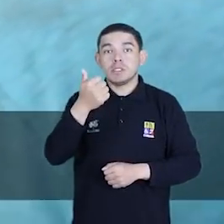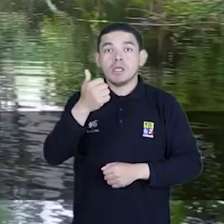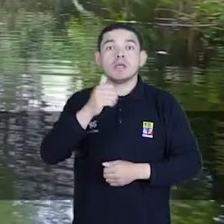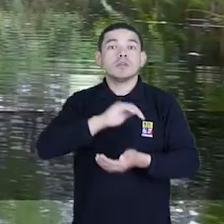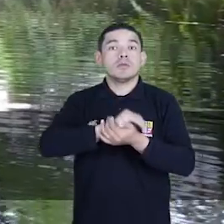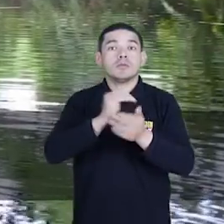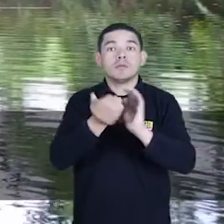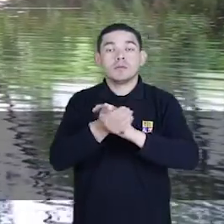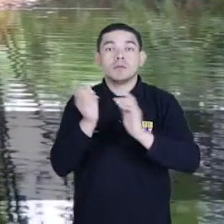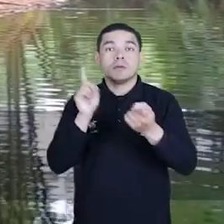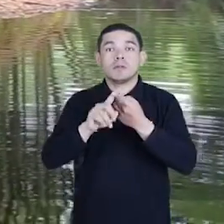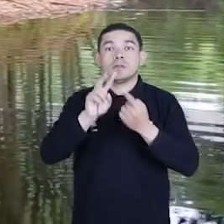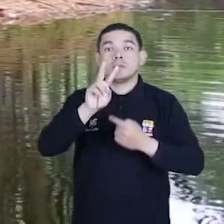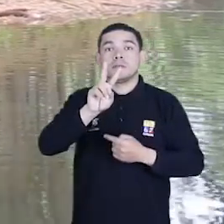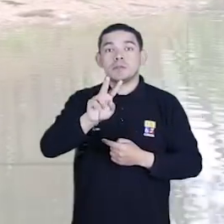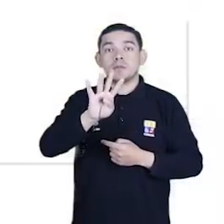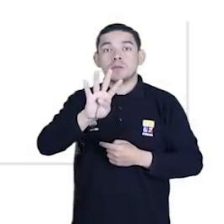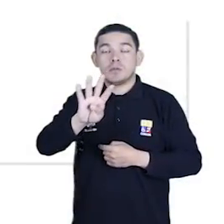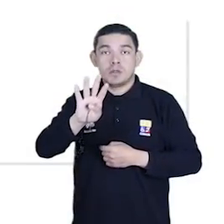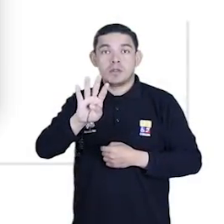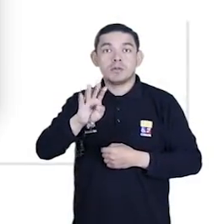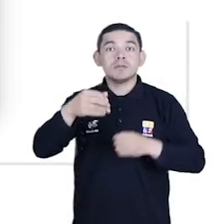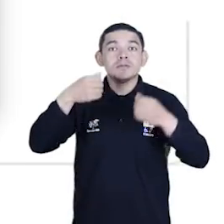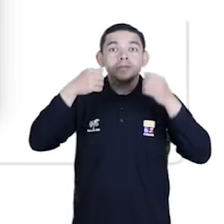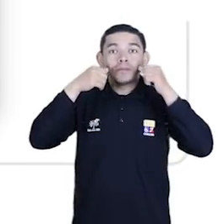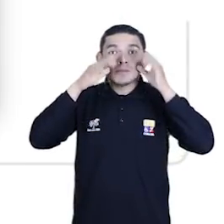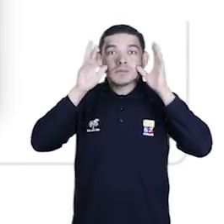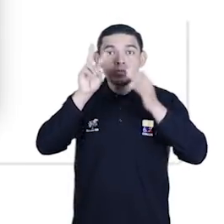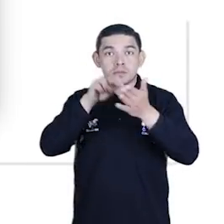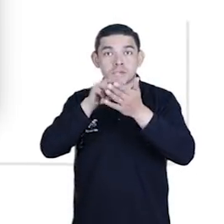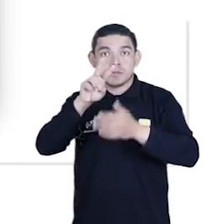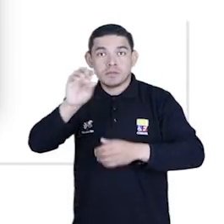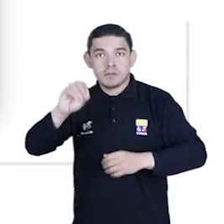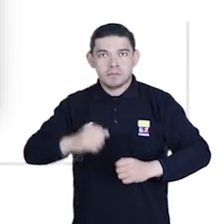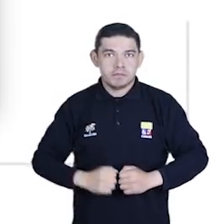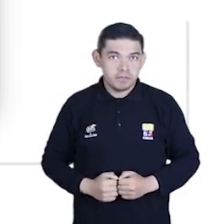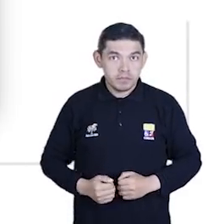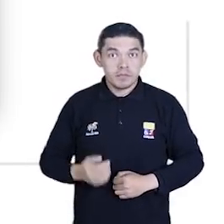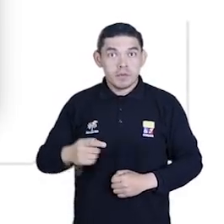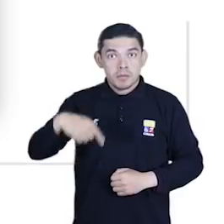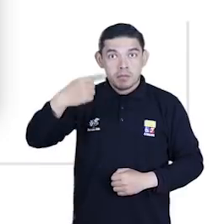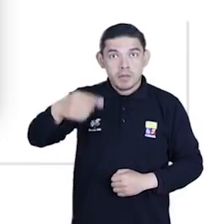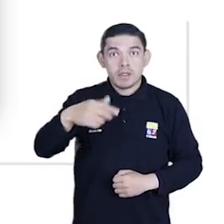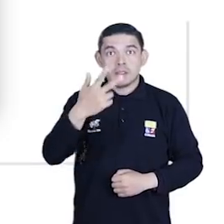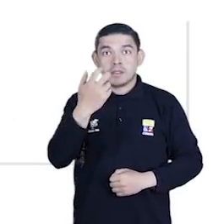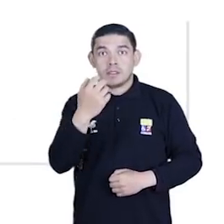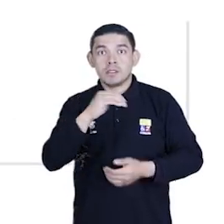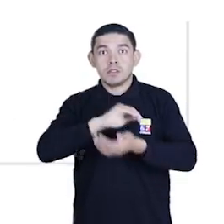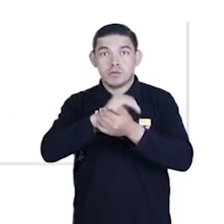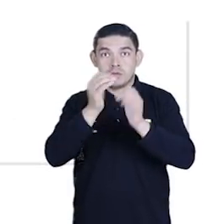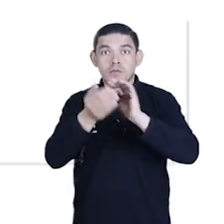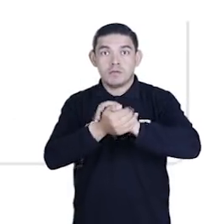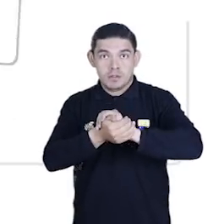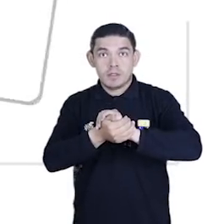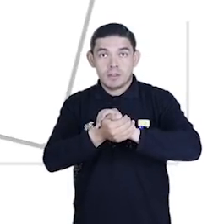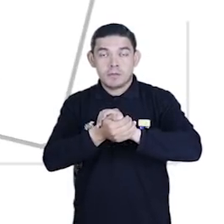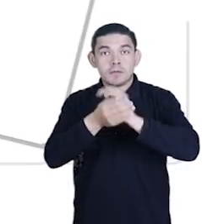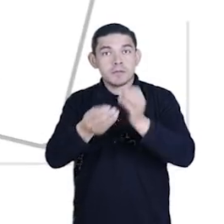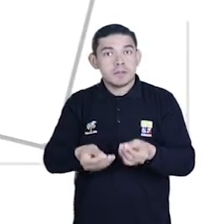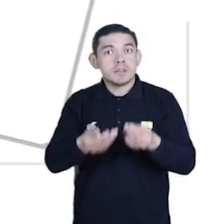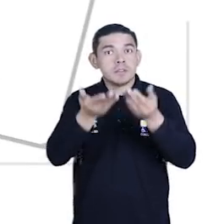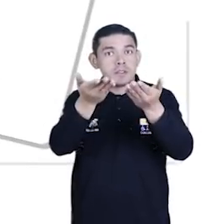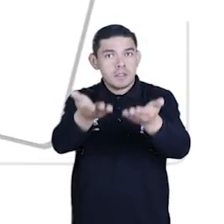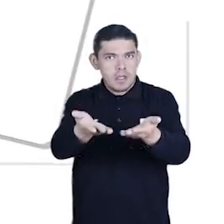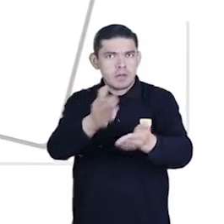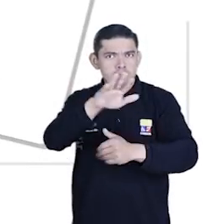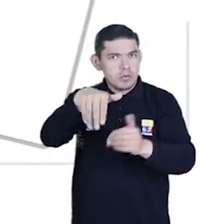las zonas rurales de difícil acceso entre el 10 de noviembre y el 24 de diciembre de 2020. Adicionalmente, a partir del